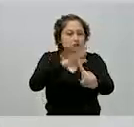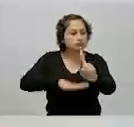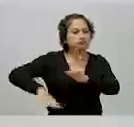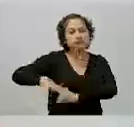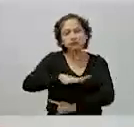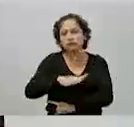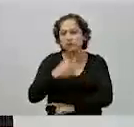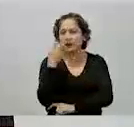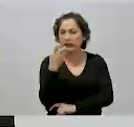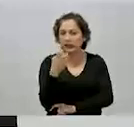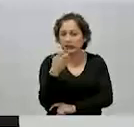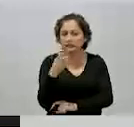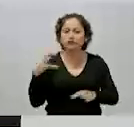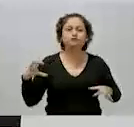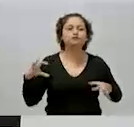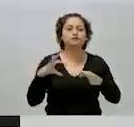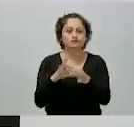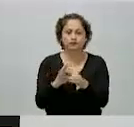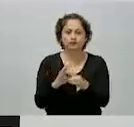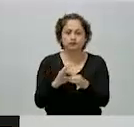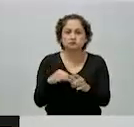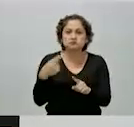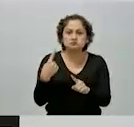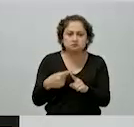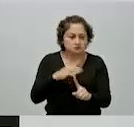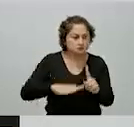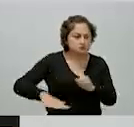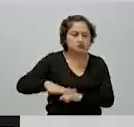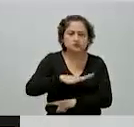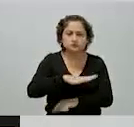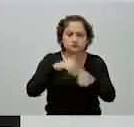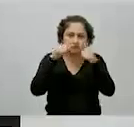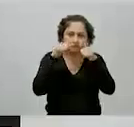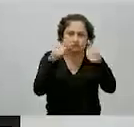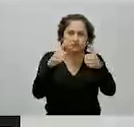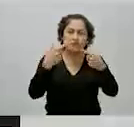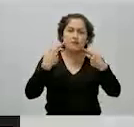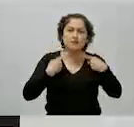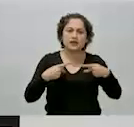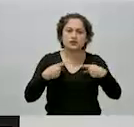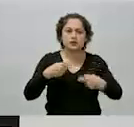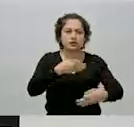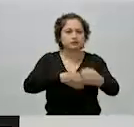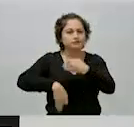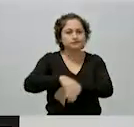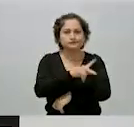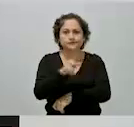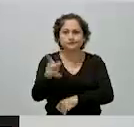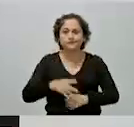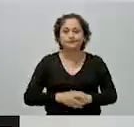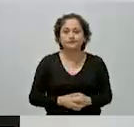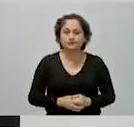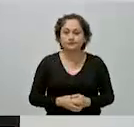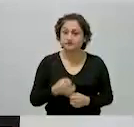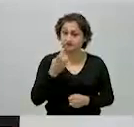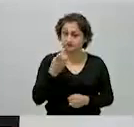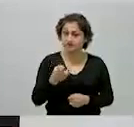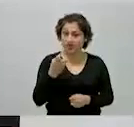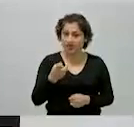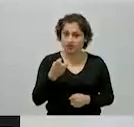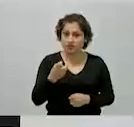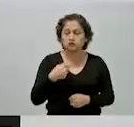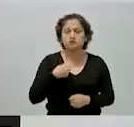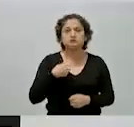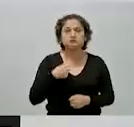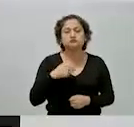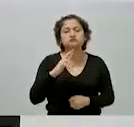de los ciudadanos. Siempre recuerdo